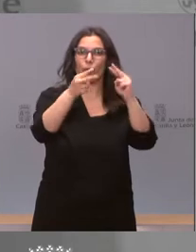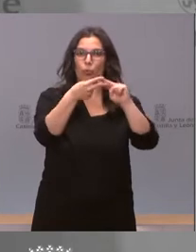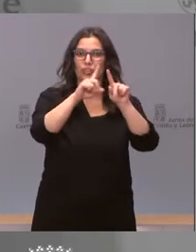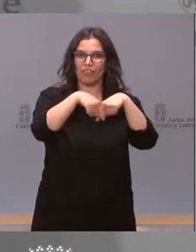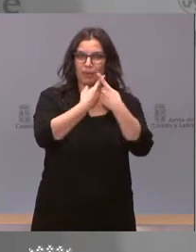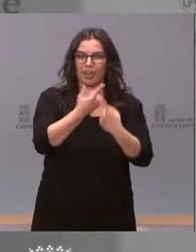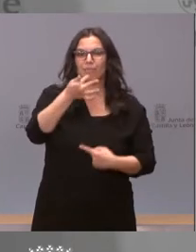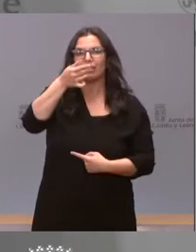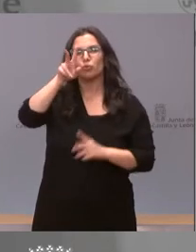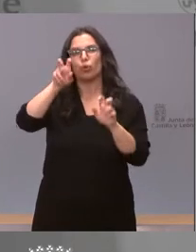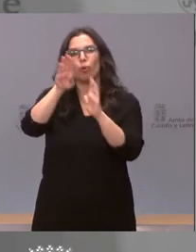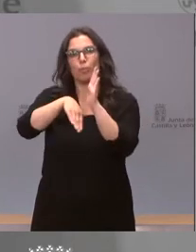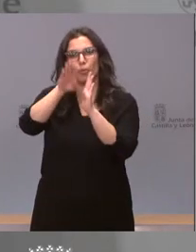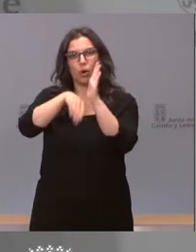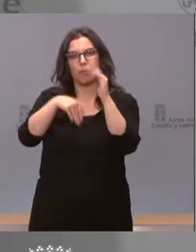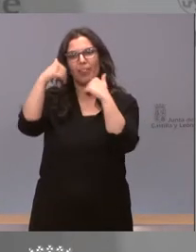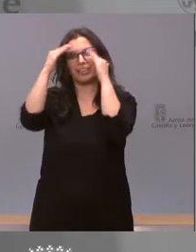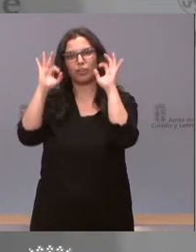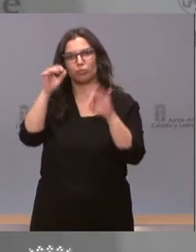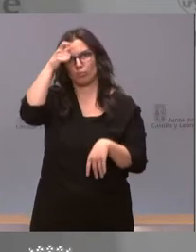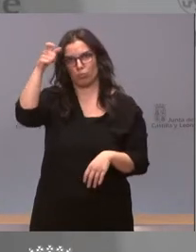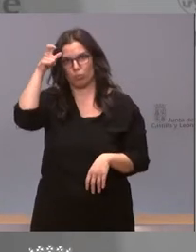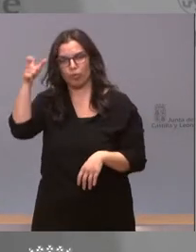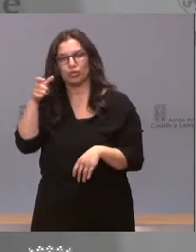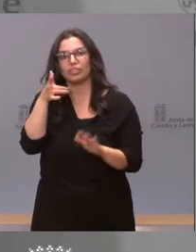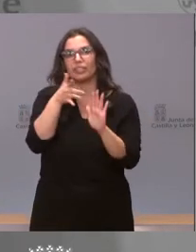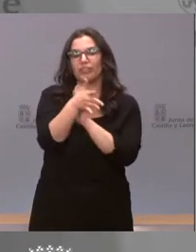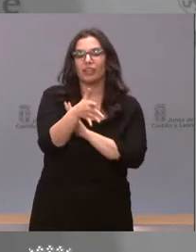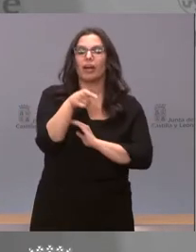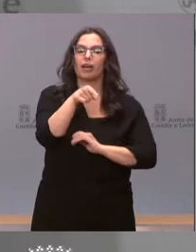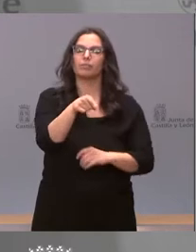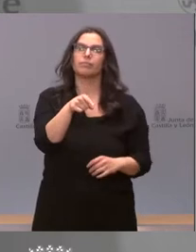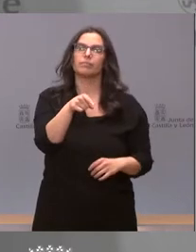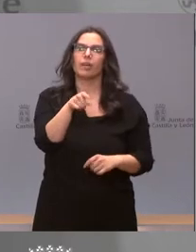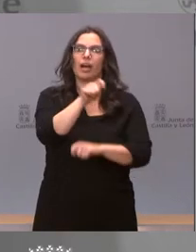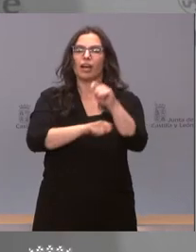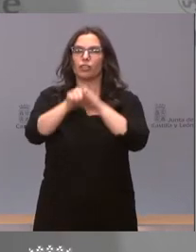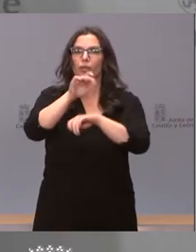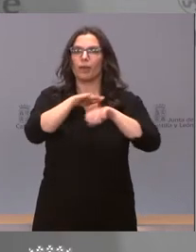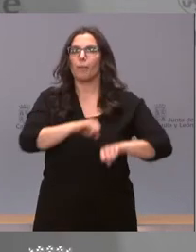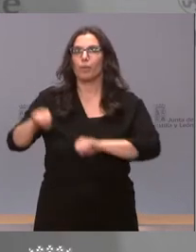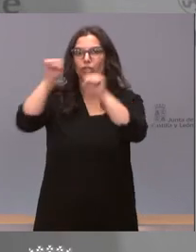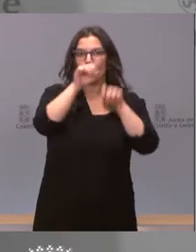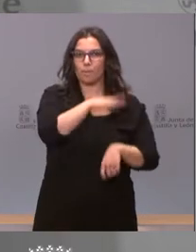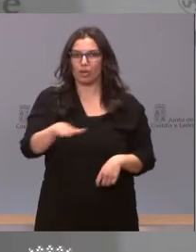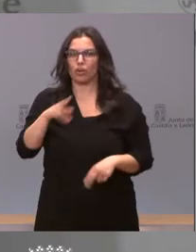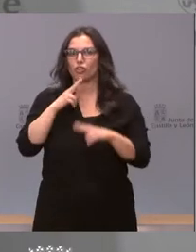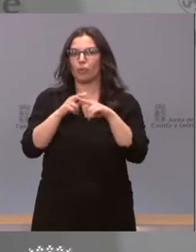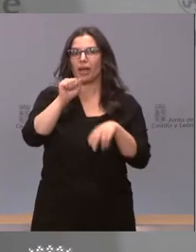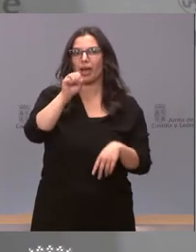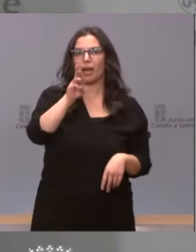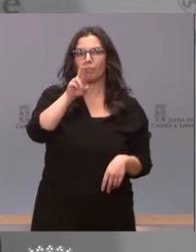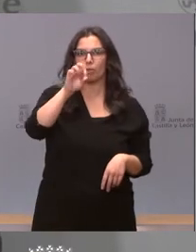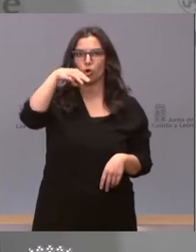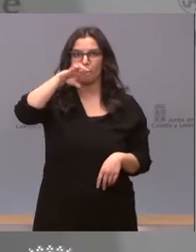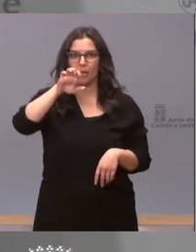de intervención en el medio rural. Se trata de una subvención a la Asociación para la Protección del Menor, a PROME, para estos